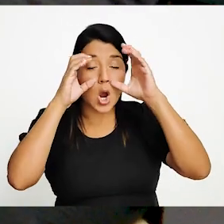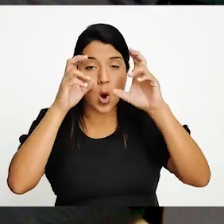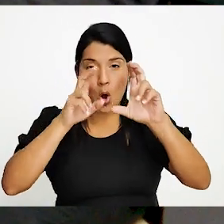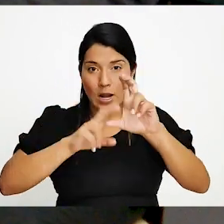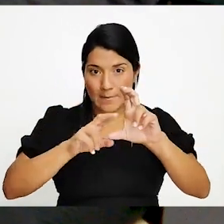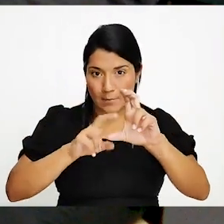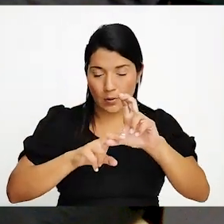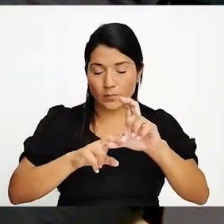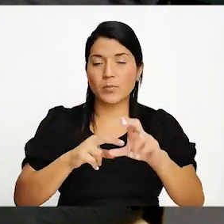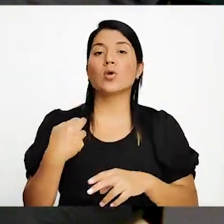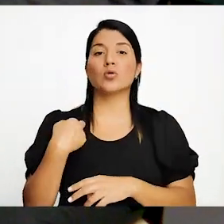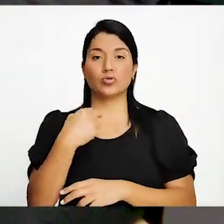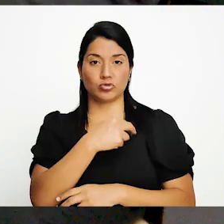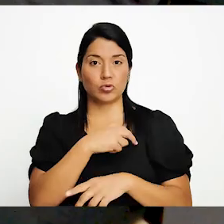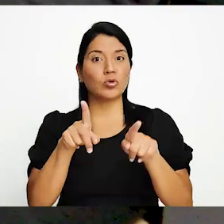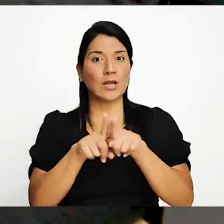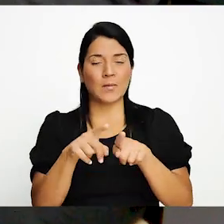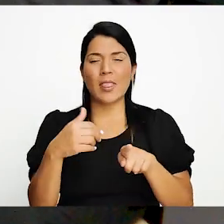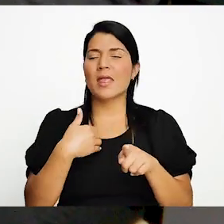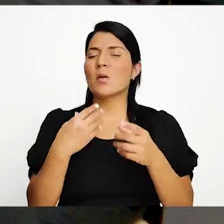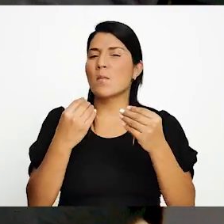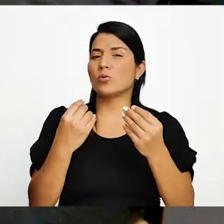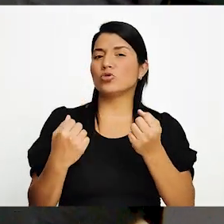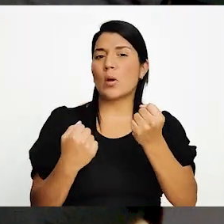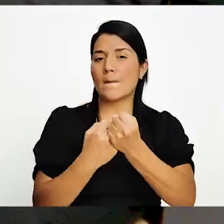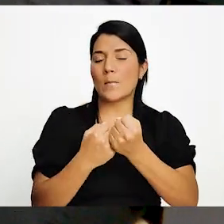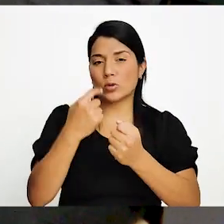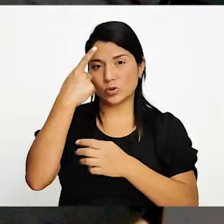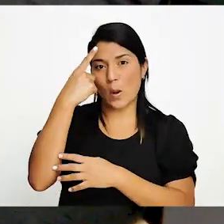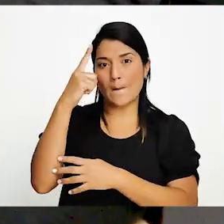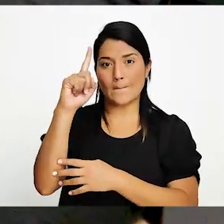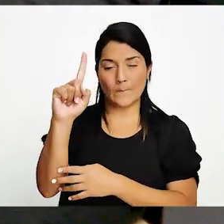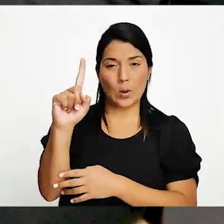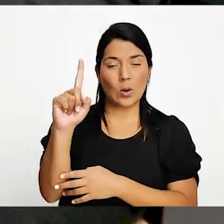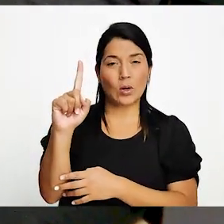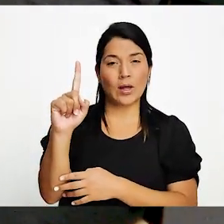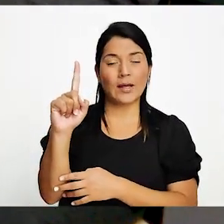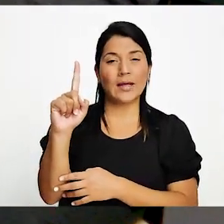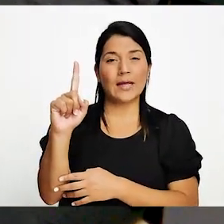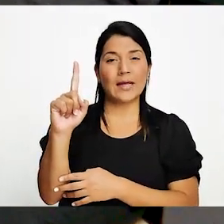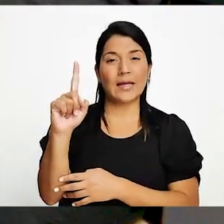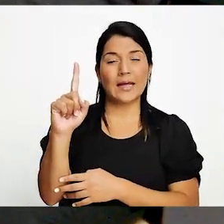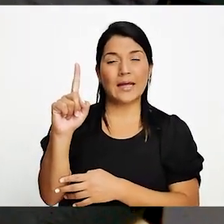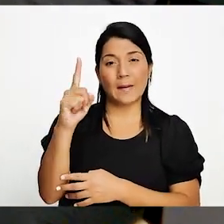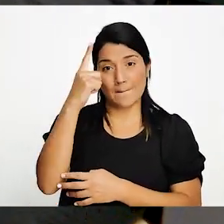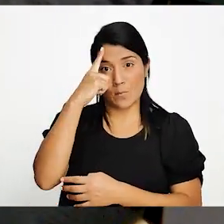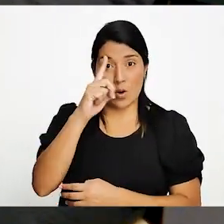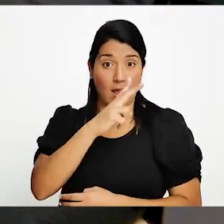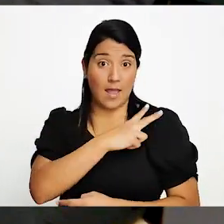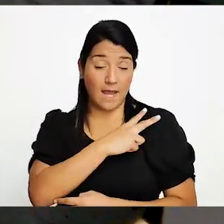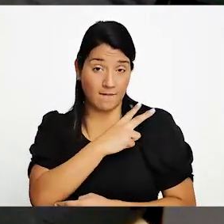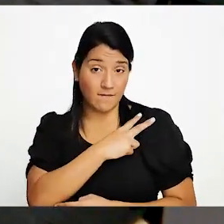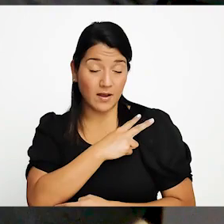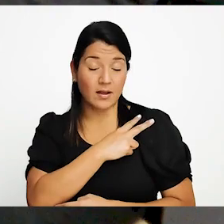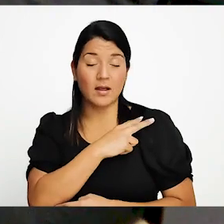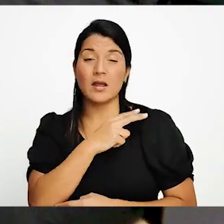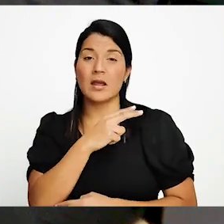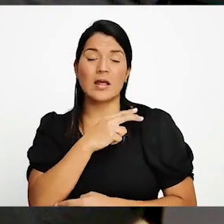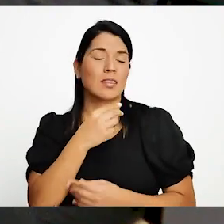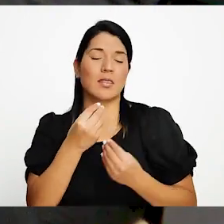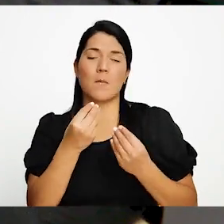Hemos tenido también mucha colaboración por parte de la jefatura, nos ha